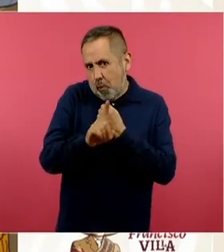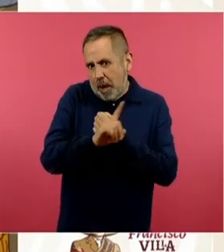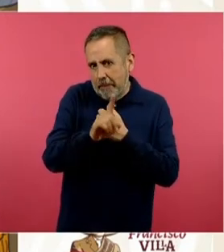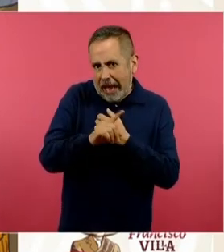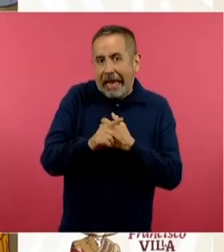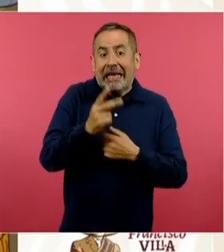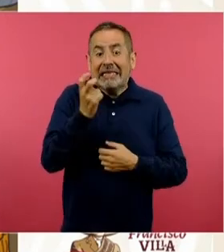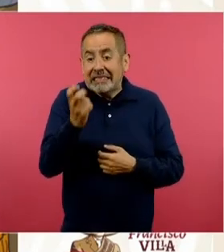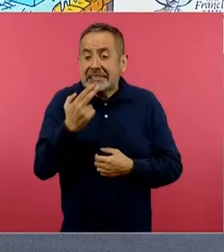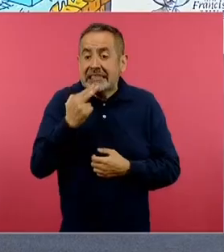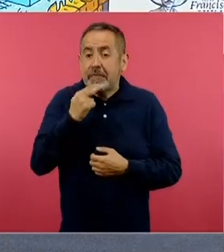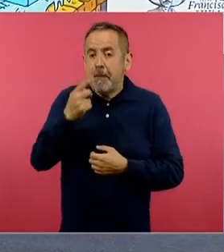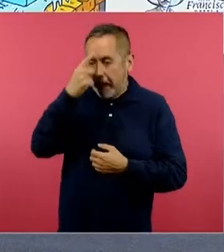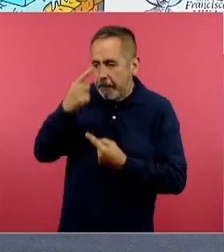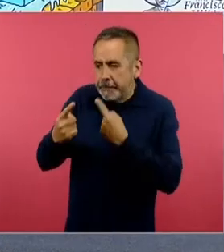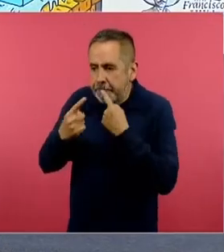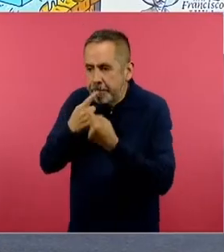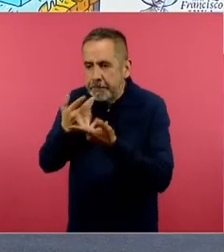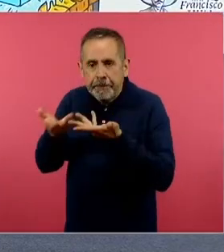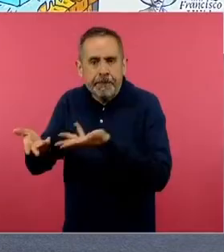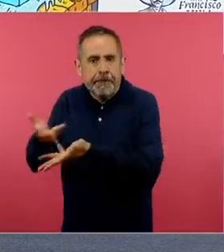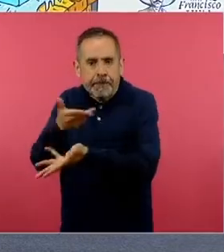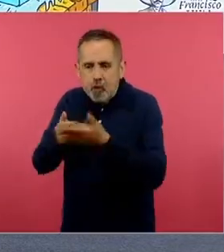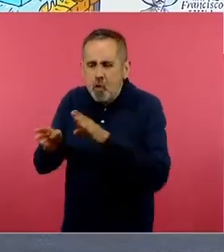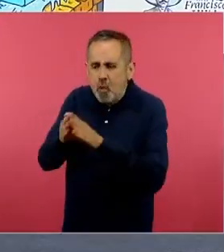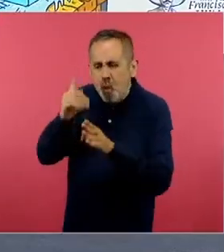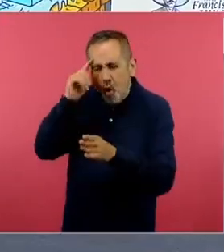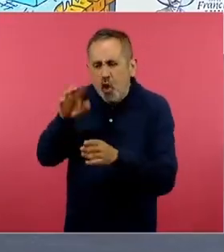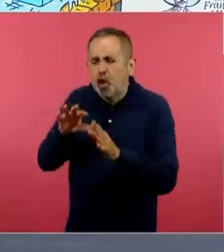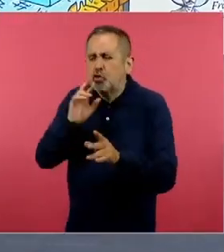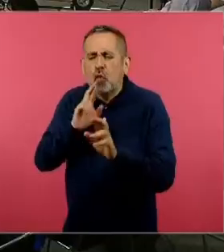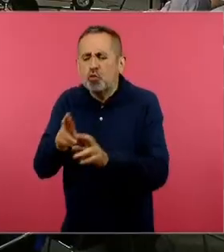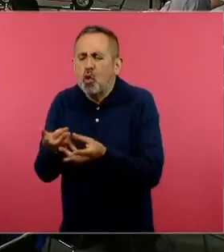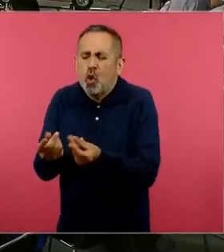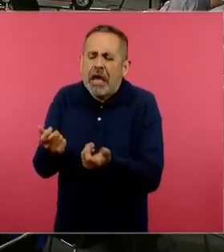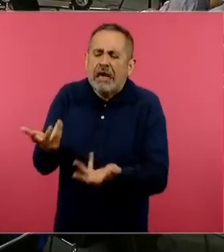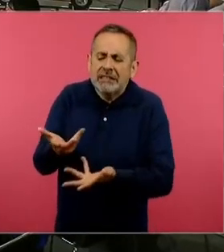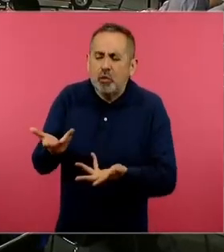algo que puede afectar a la familia o puede afectar a la escuela. Siguiente, por favor.